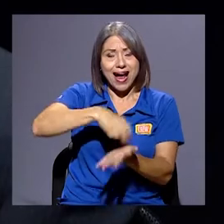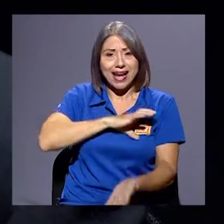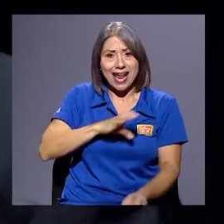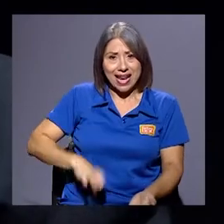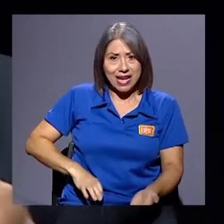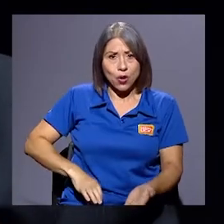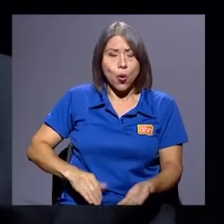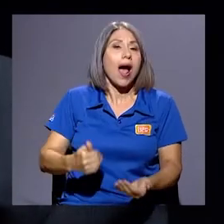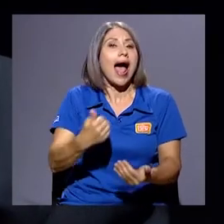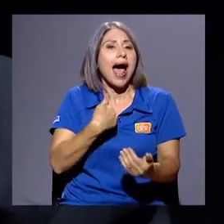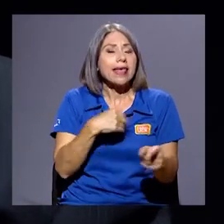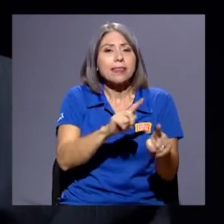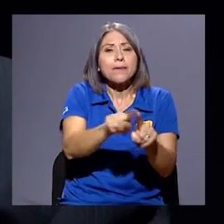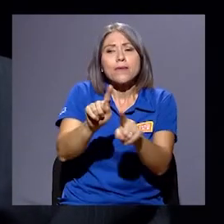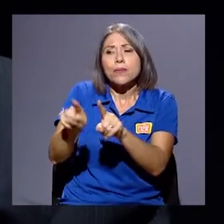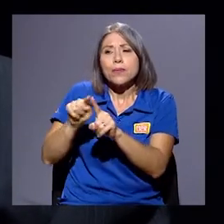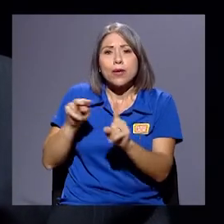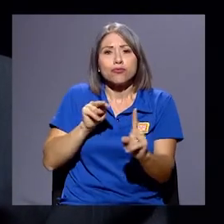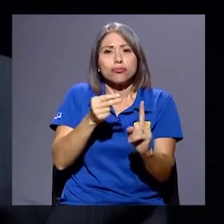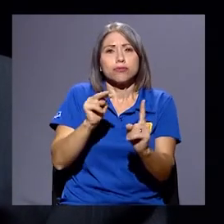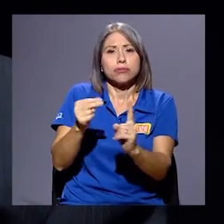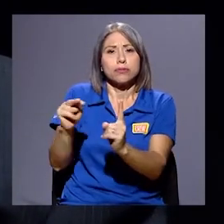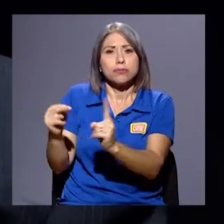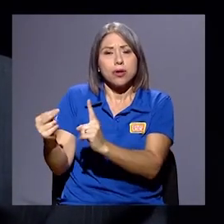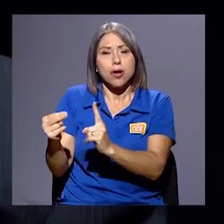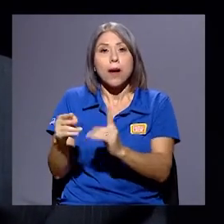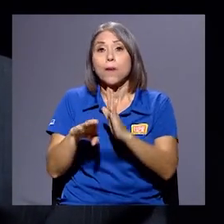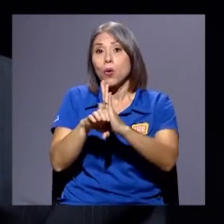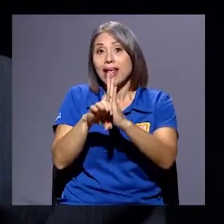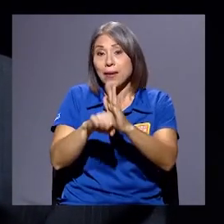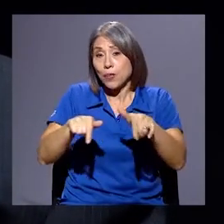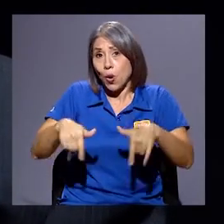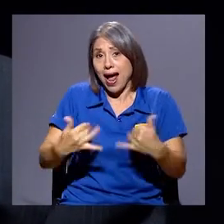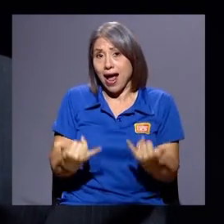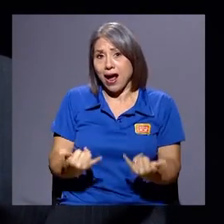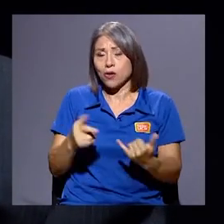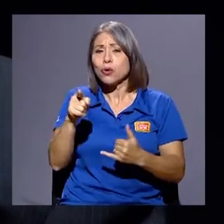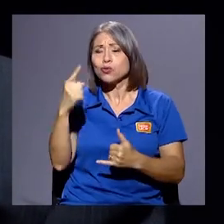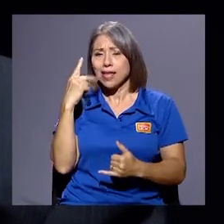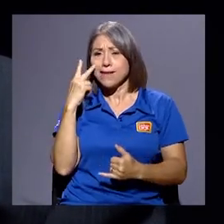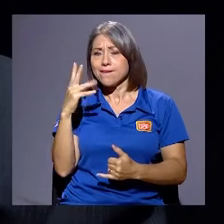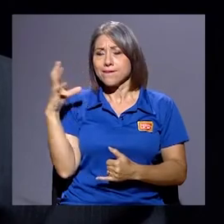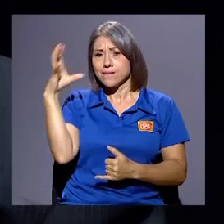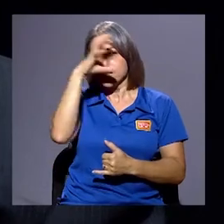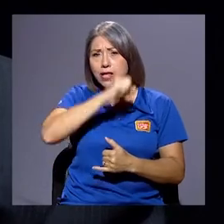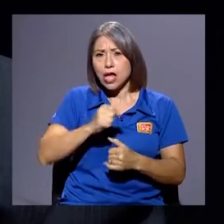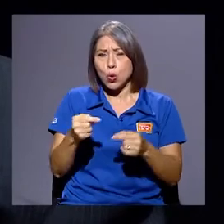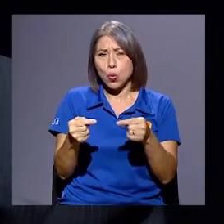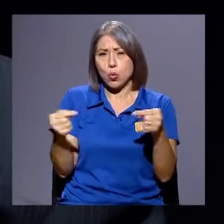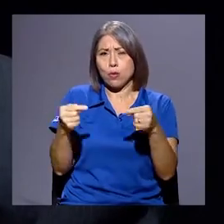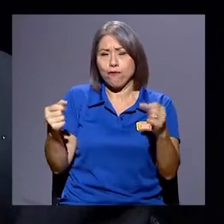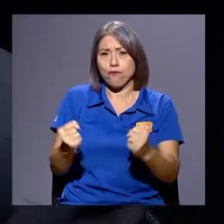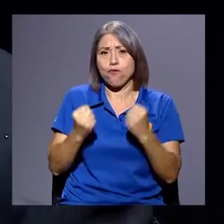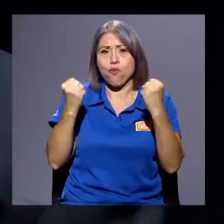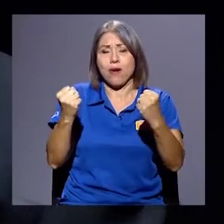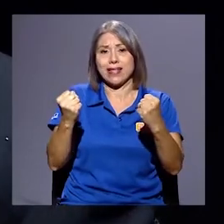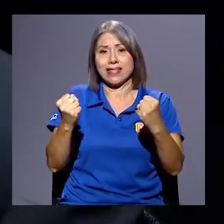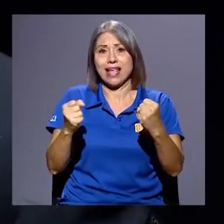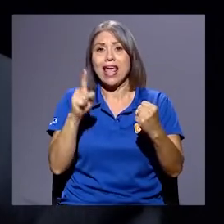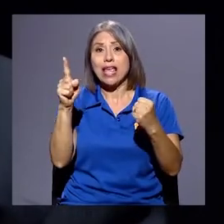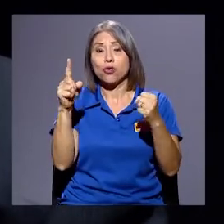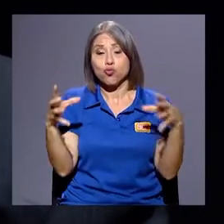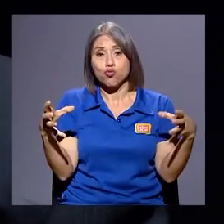ascripciones de muy diversa naturaleza. Usted encuentra hoy, por ejemplo, una disputa muy fuerte entre un sector